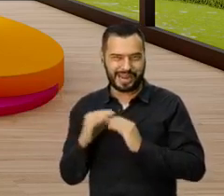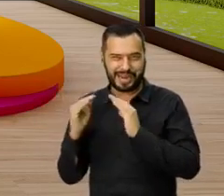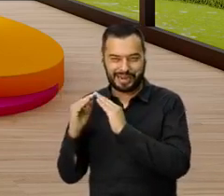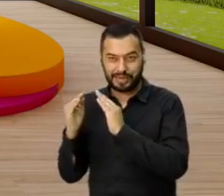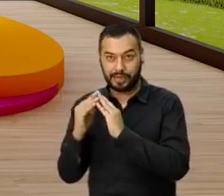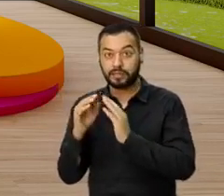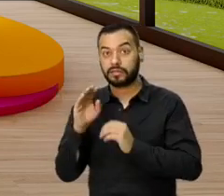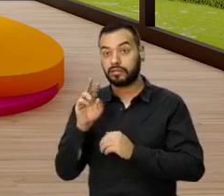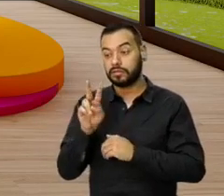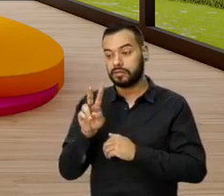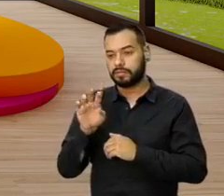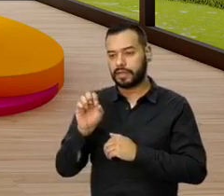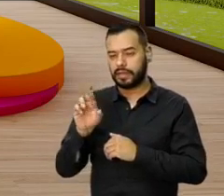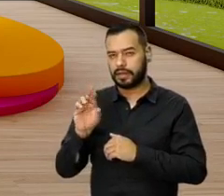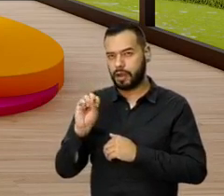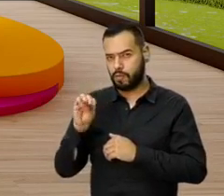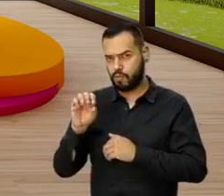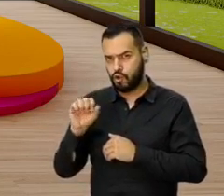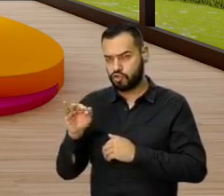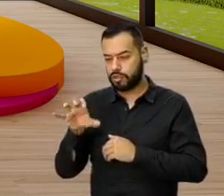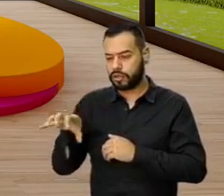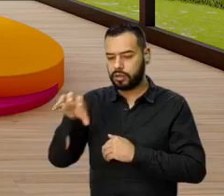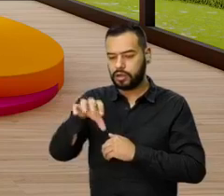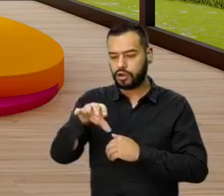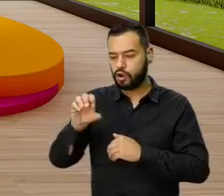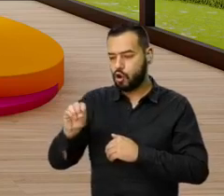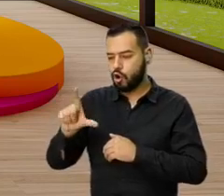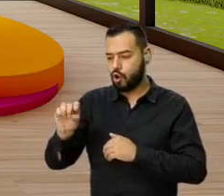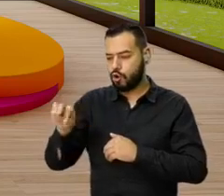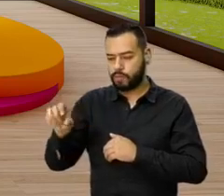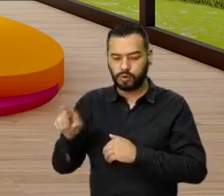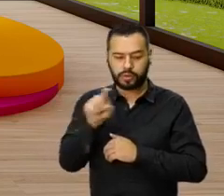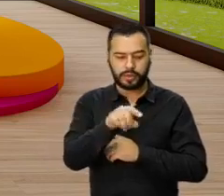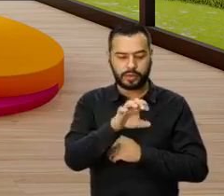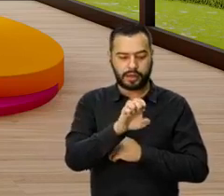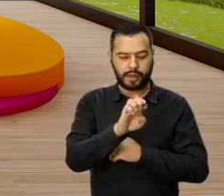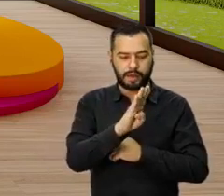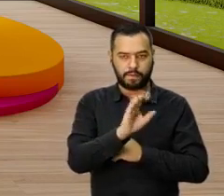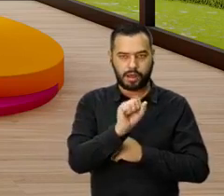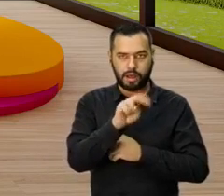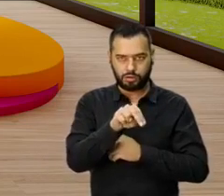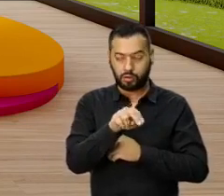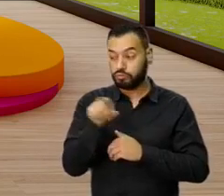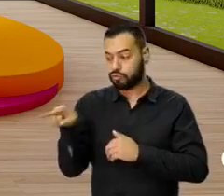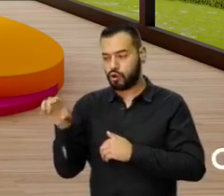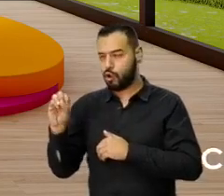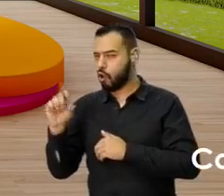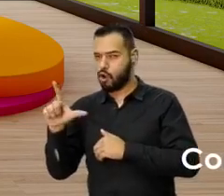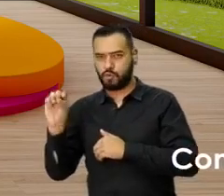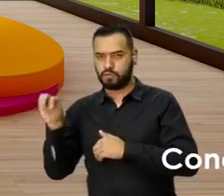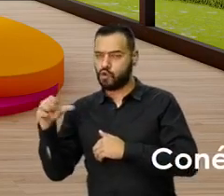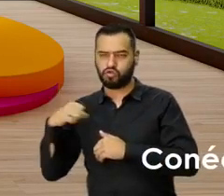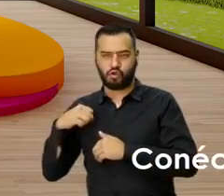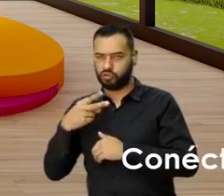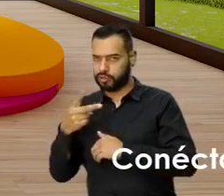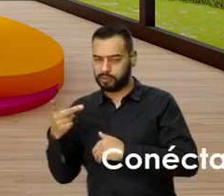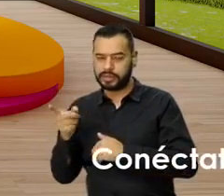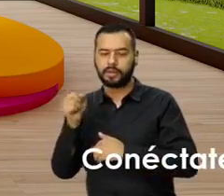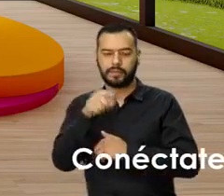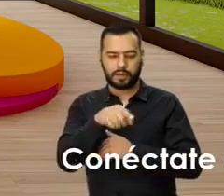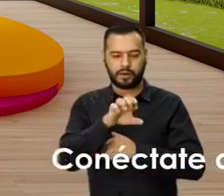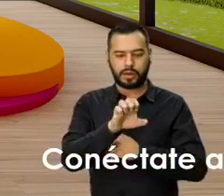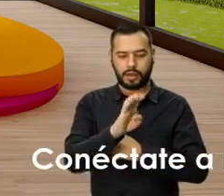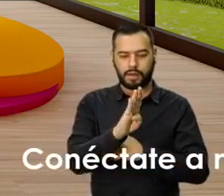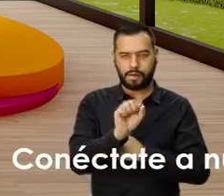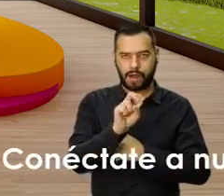decíamos, Veramonte está Olmos y está Ébano, y Ébano tiene piscina, pero Olmo no tiene. No tiene. Ok, perfecto. Esto es